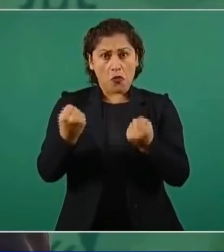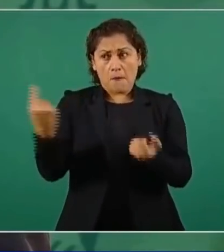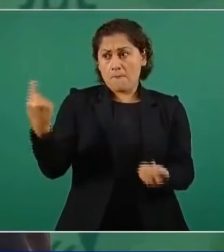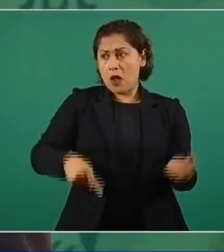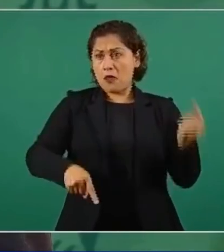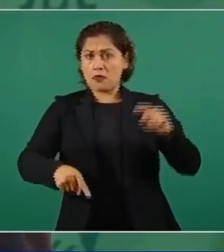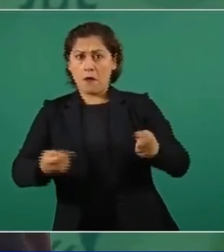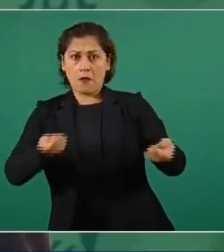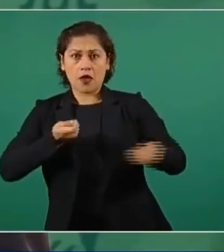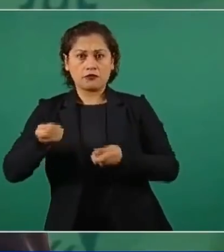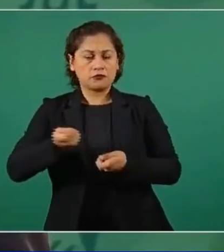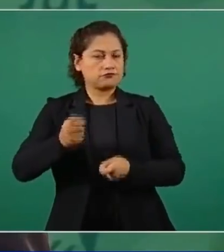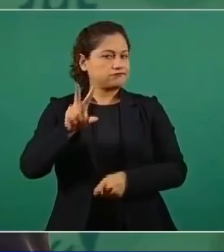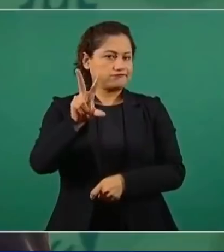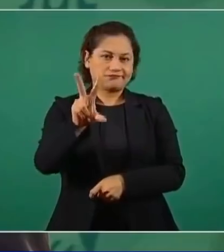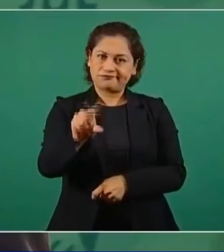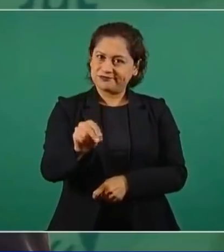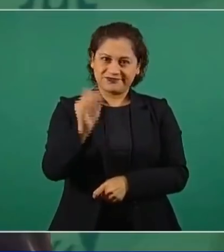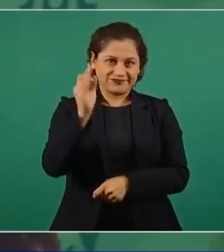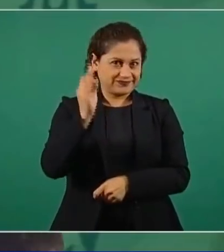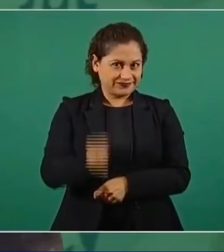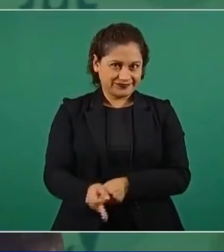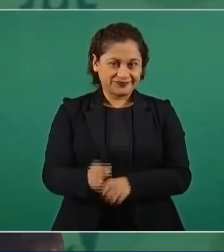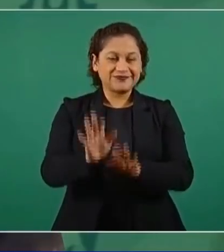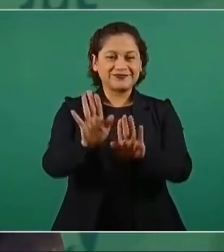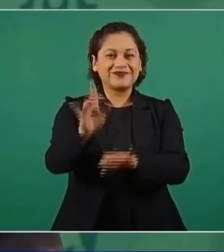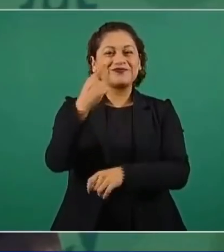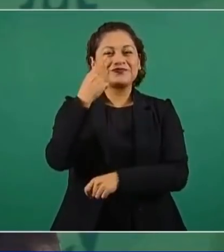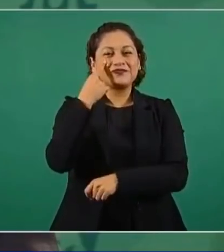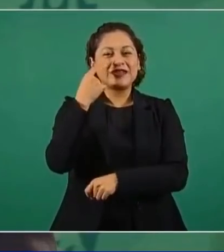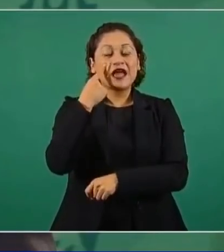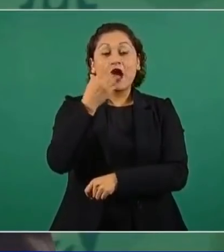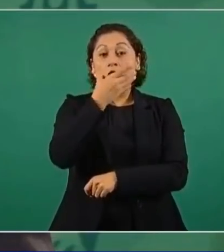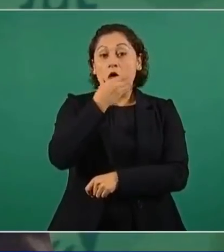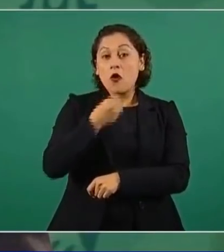Washington que me gusta mucho,